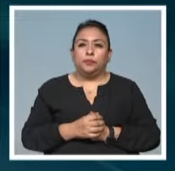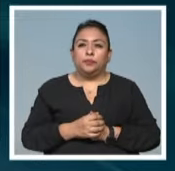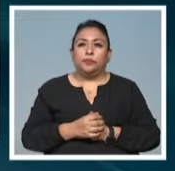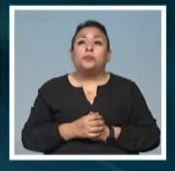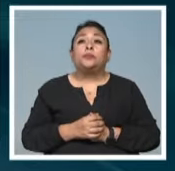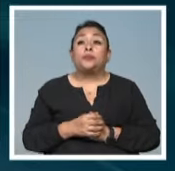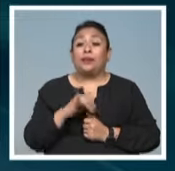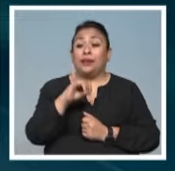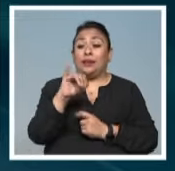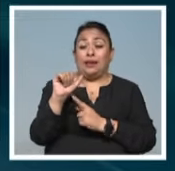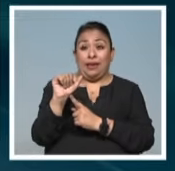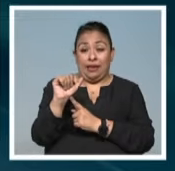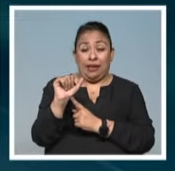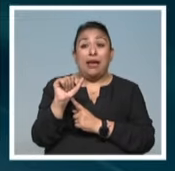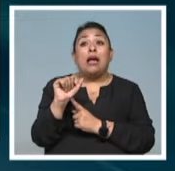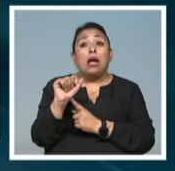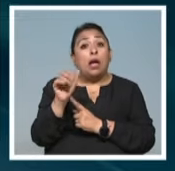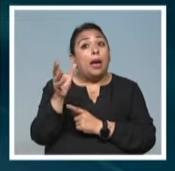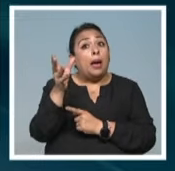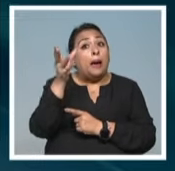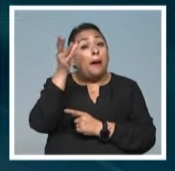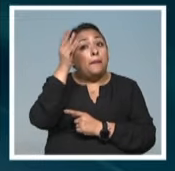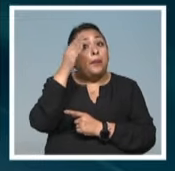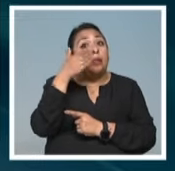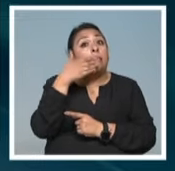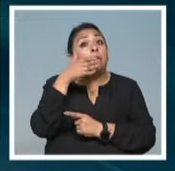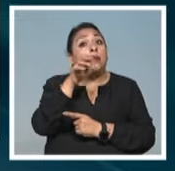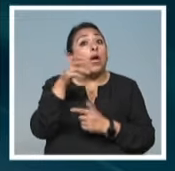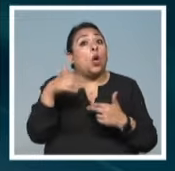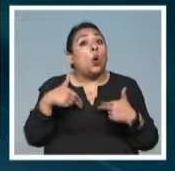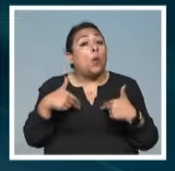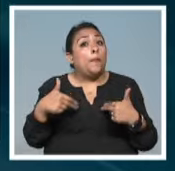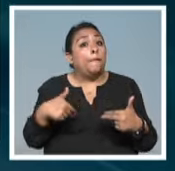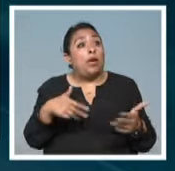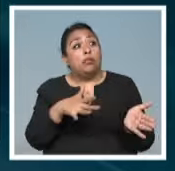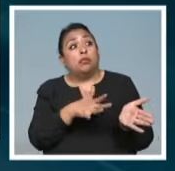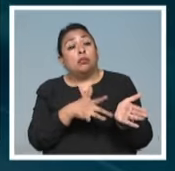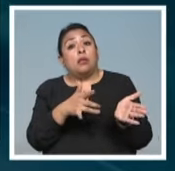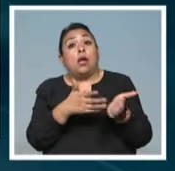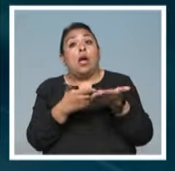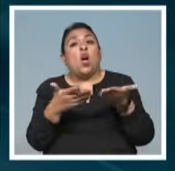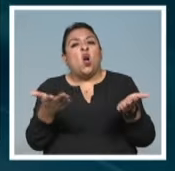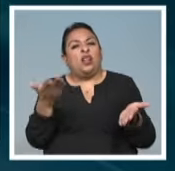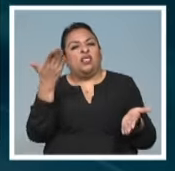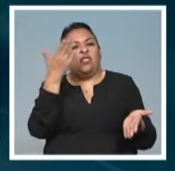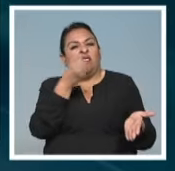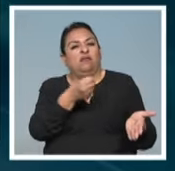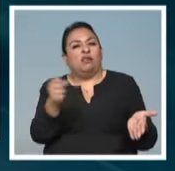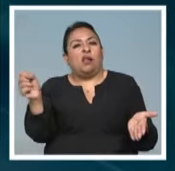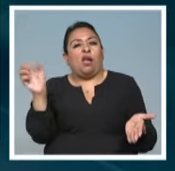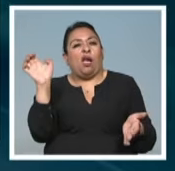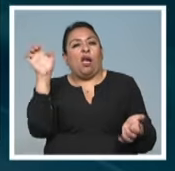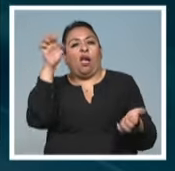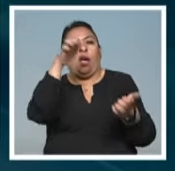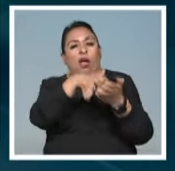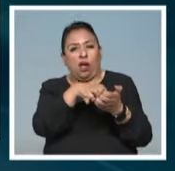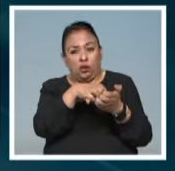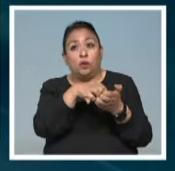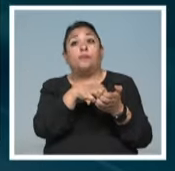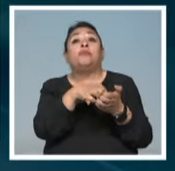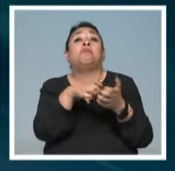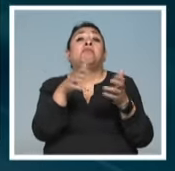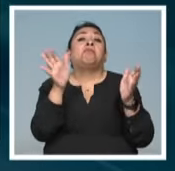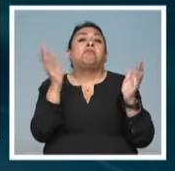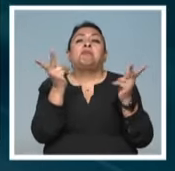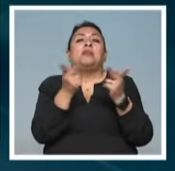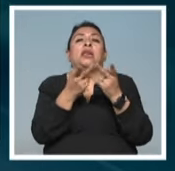La inteligencia artificial ha aprendido muy bien de los humanos, porque ahora ya domina el arte del engaño. Como